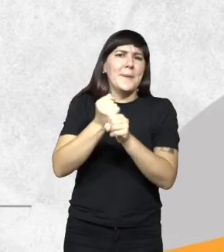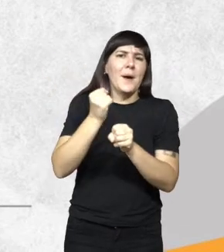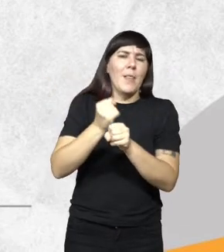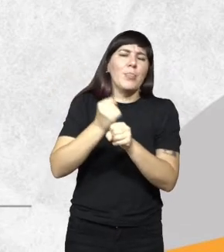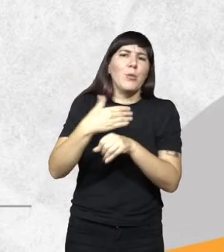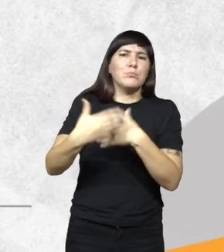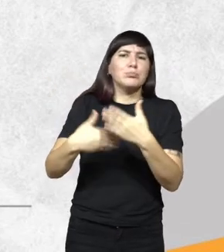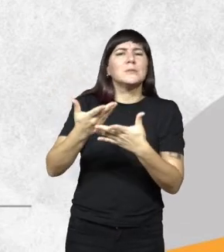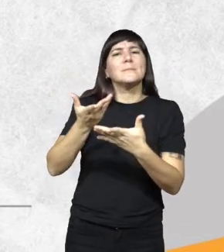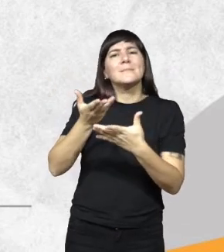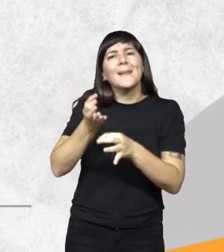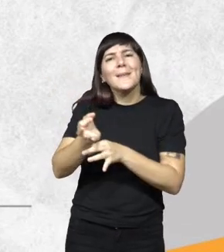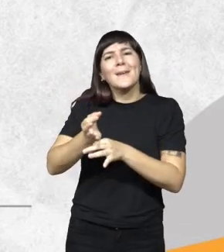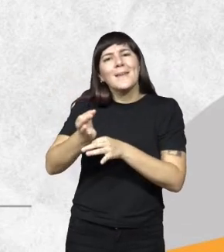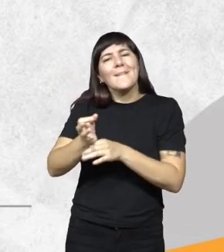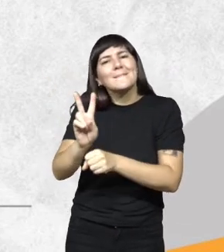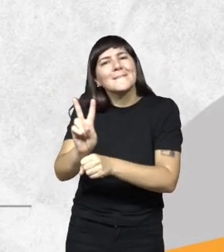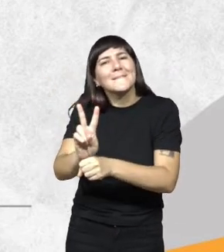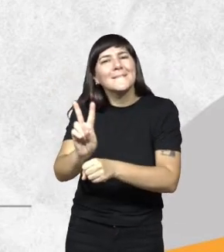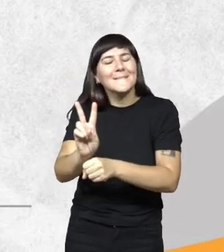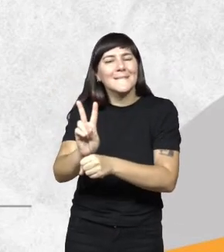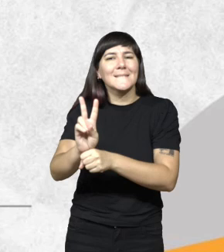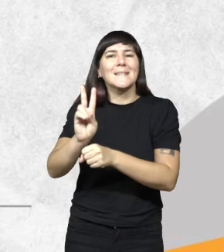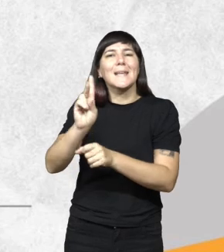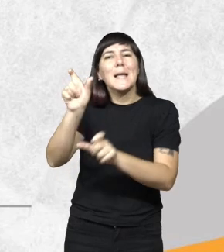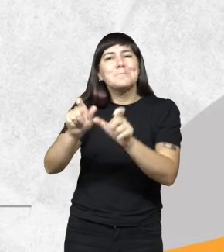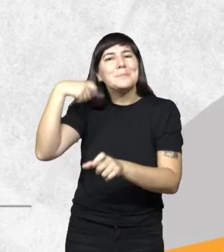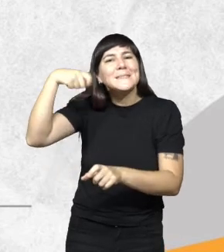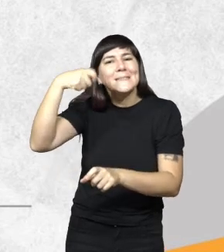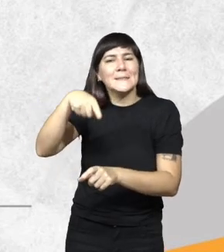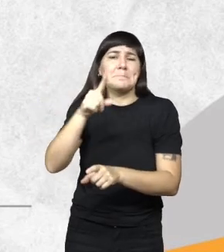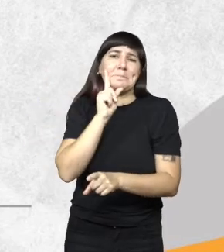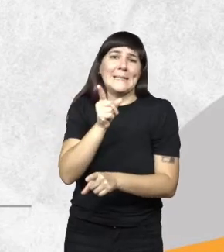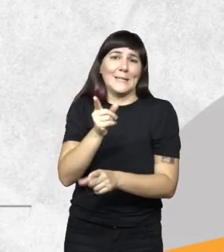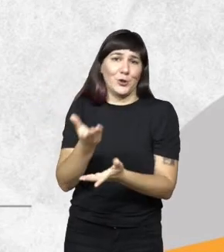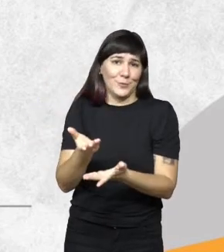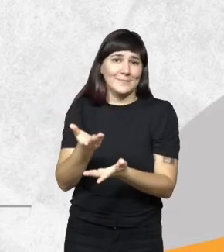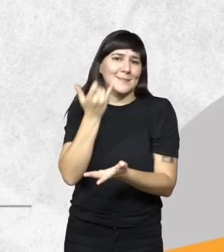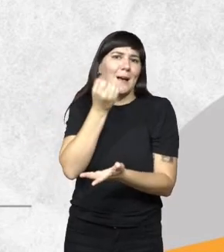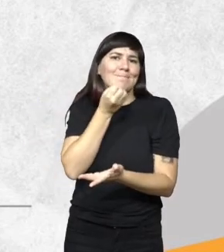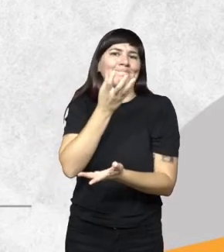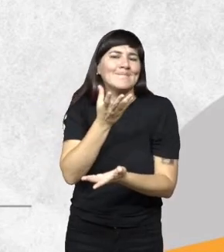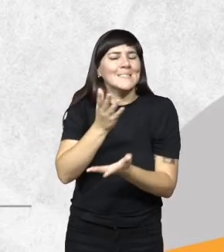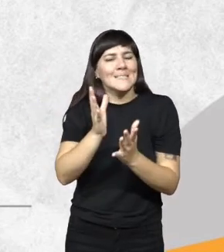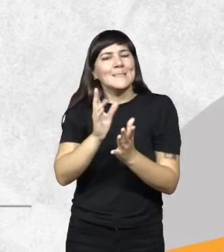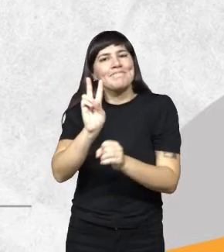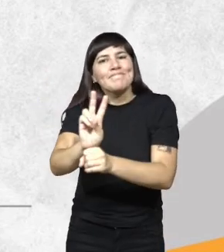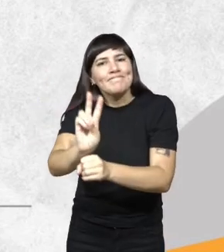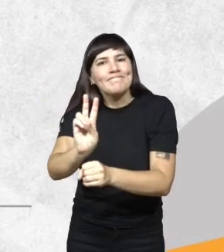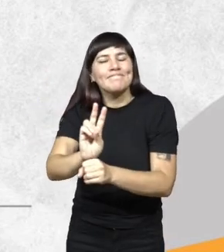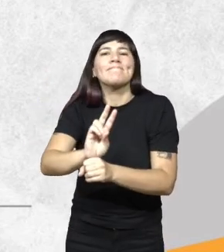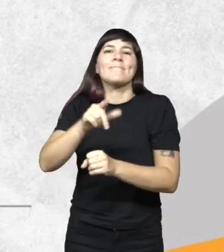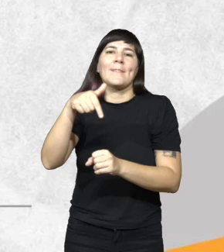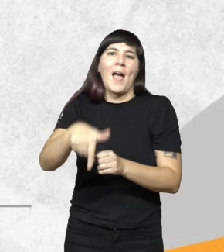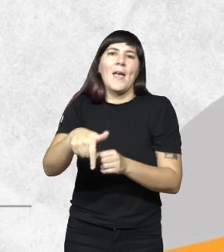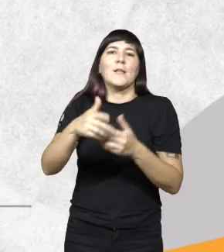cría y conservación de aquellas especies que están declaradas en peligro y que posteriormente se llevan a cabo la suelta la